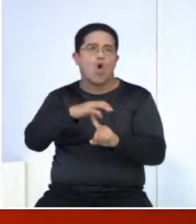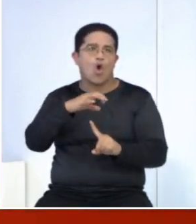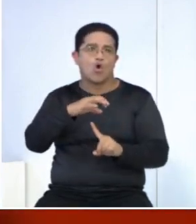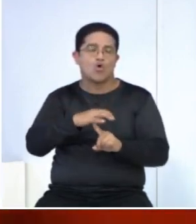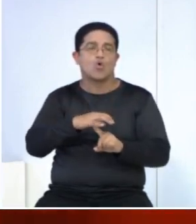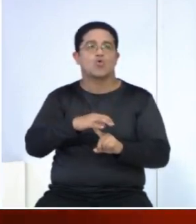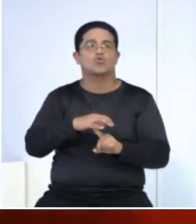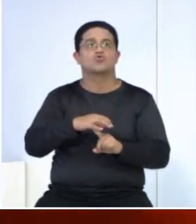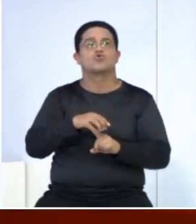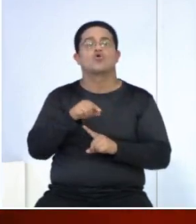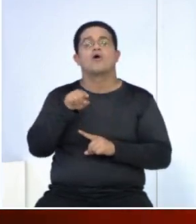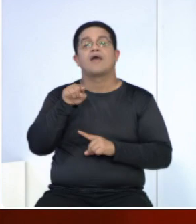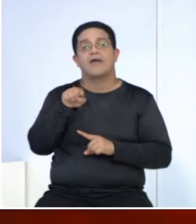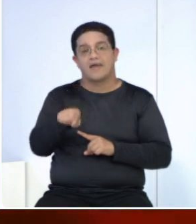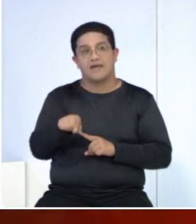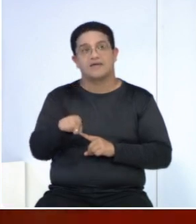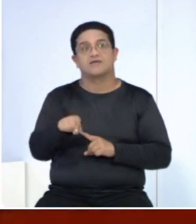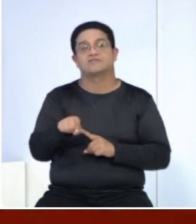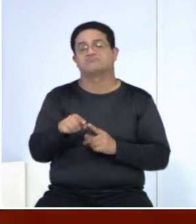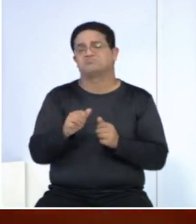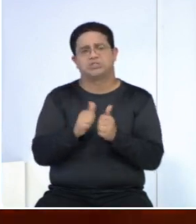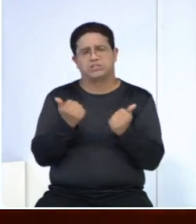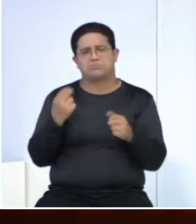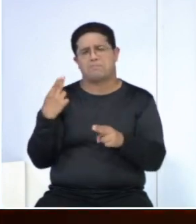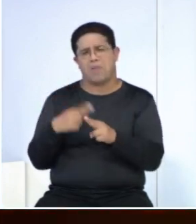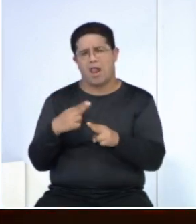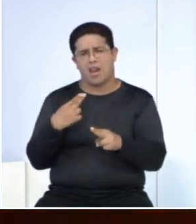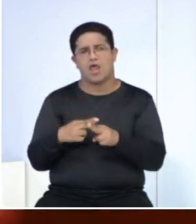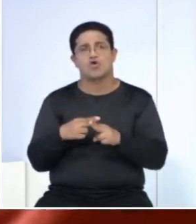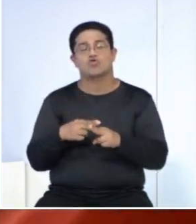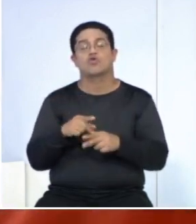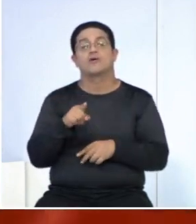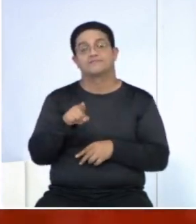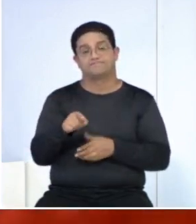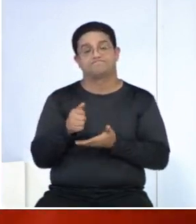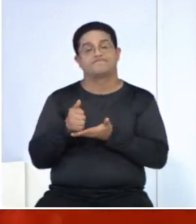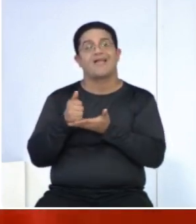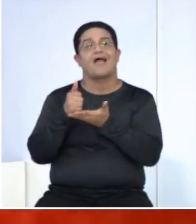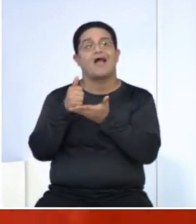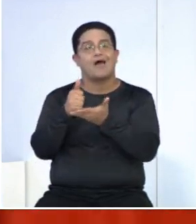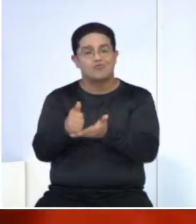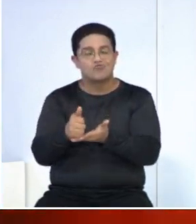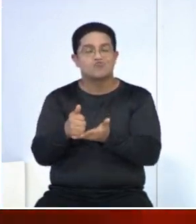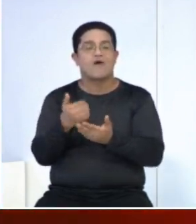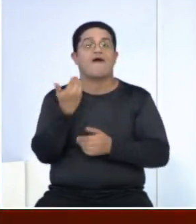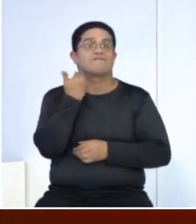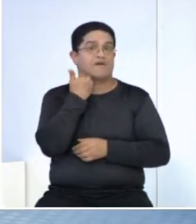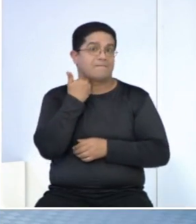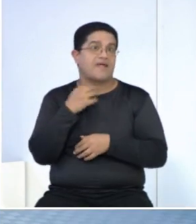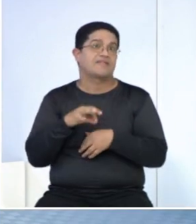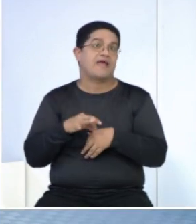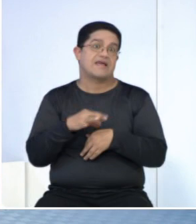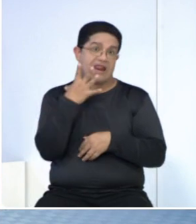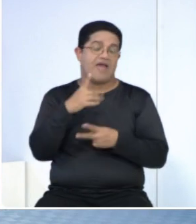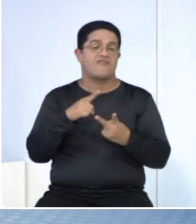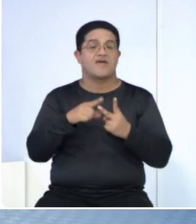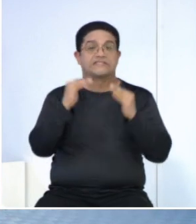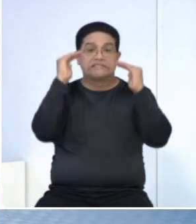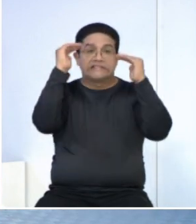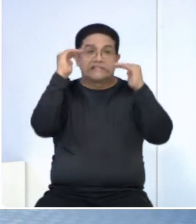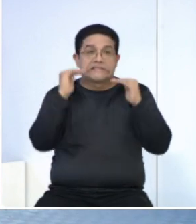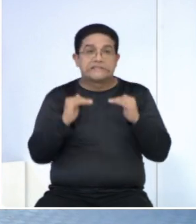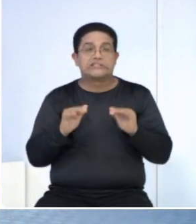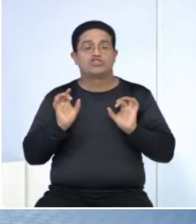disminuye el riesgo de complicaciones. Es un gran aliado para el tratamiento de enfermedades crónicas, alivia el dolor y